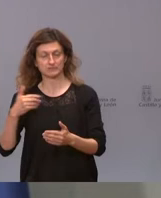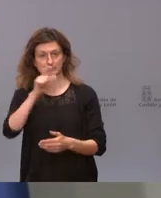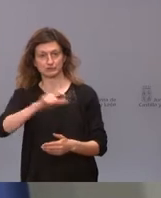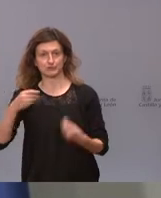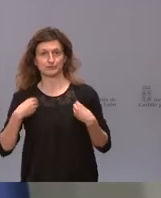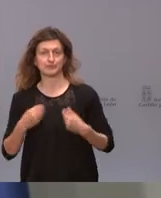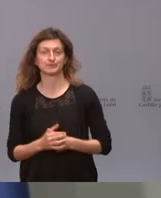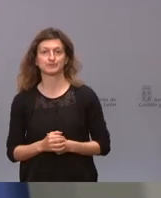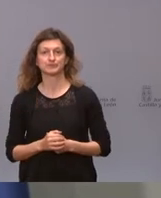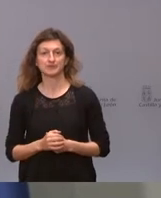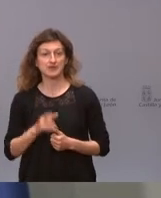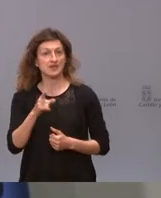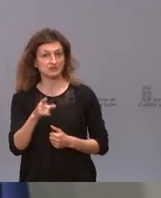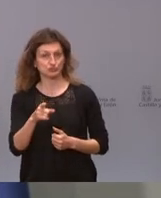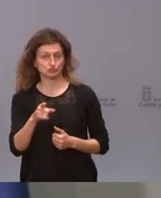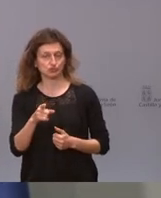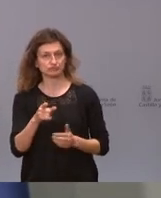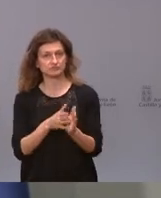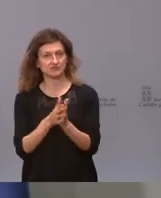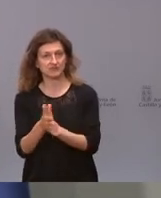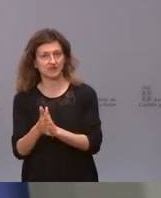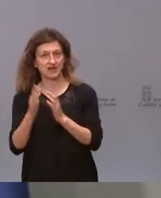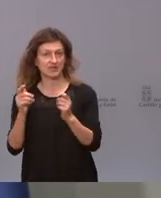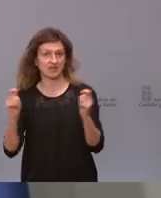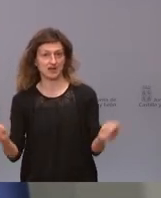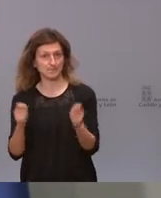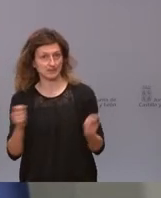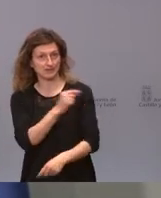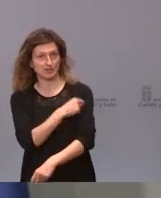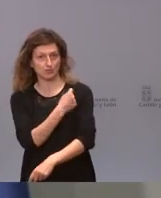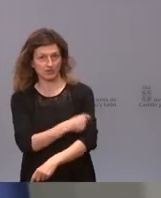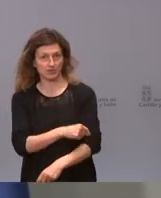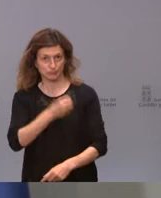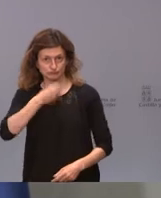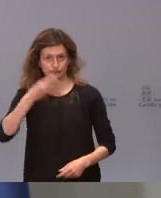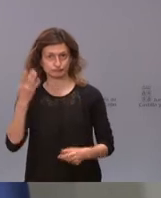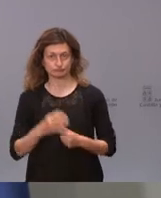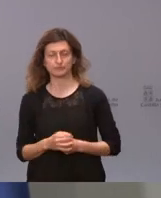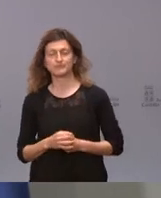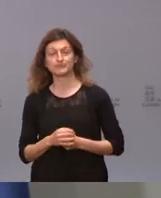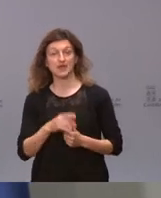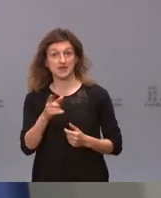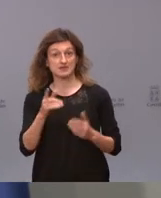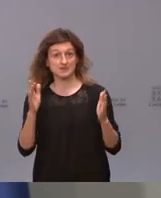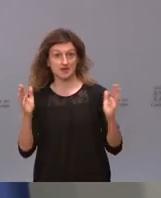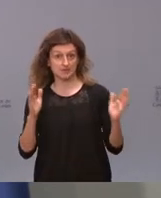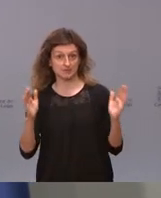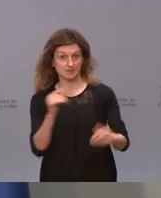Eso dice mucho de la campaña de vacunación, campaña de vacunación que nos ha permitido